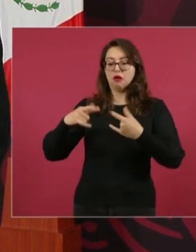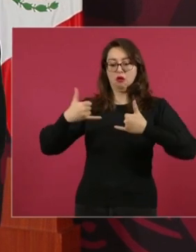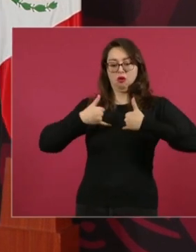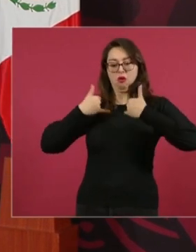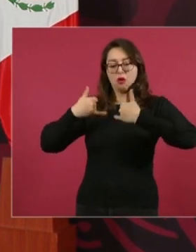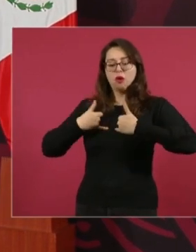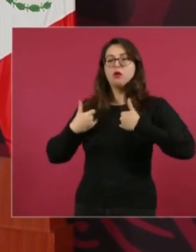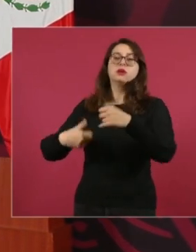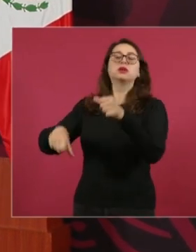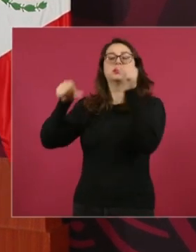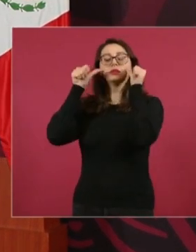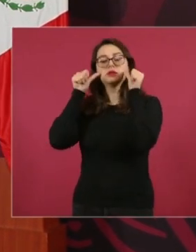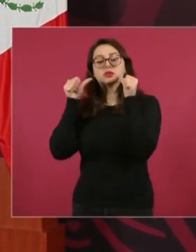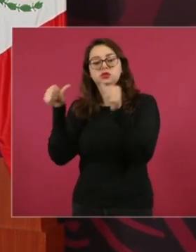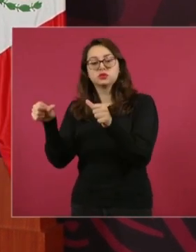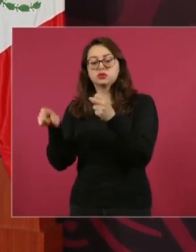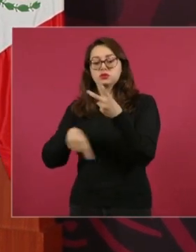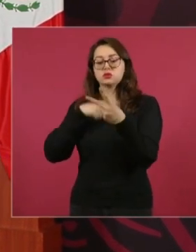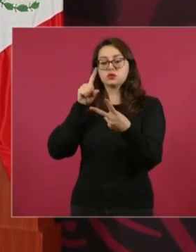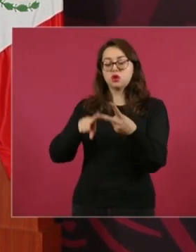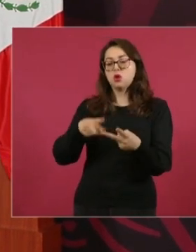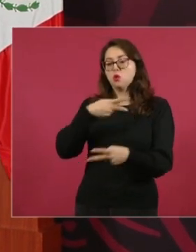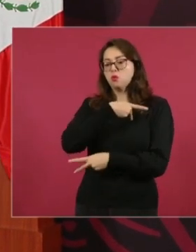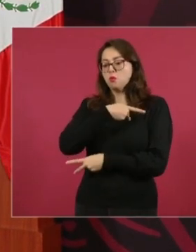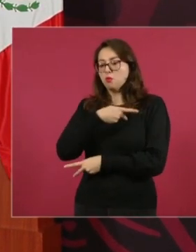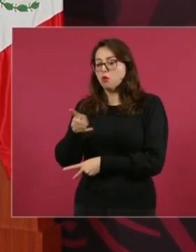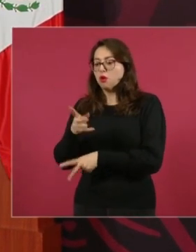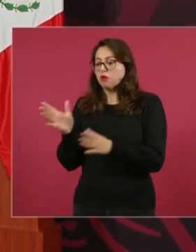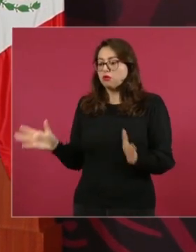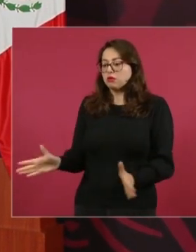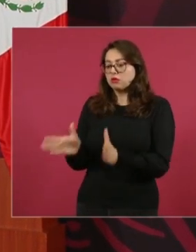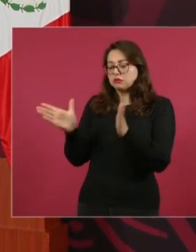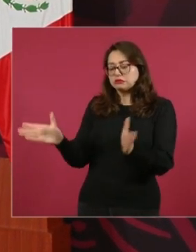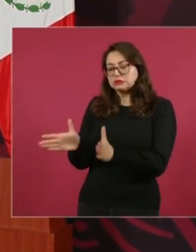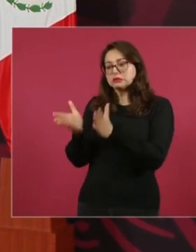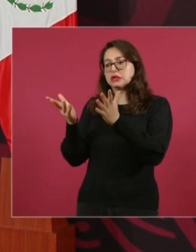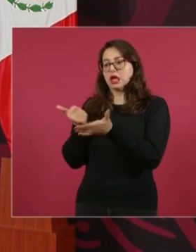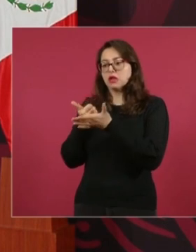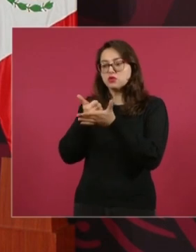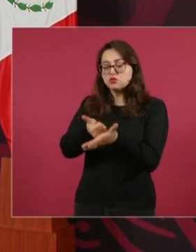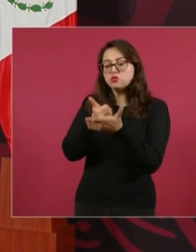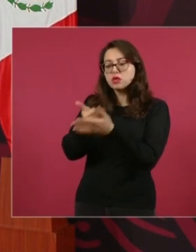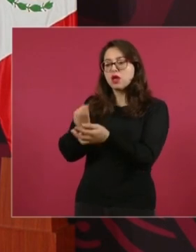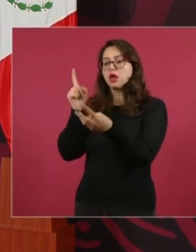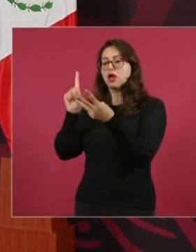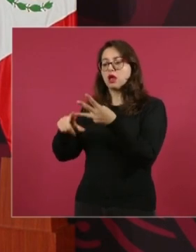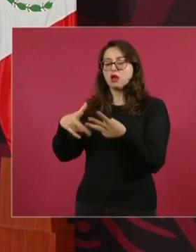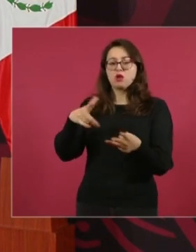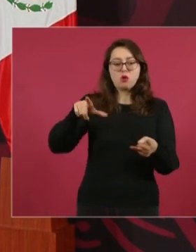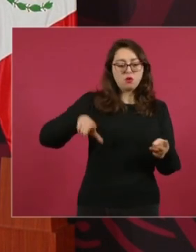el combatir la pobreza, el combatir la corrupción.